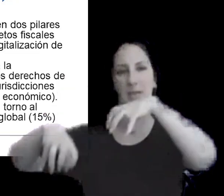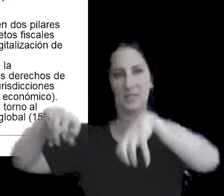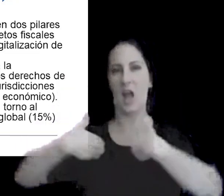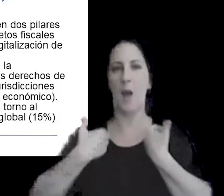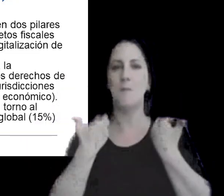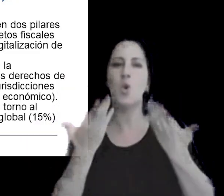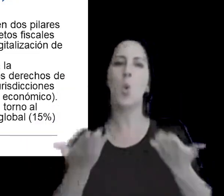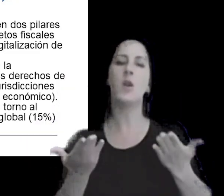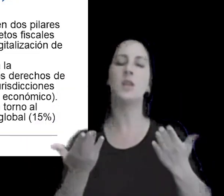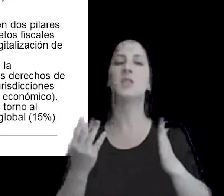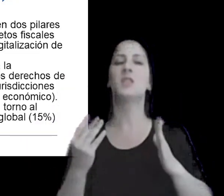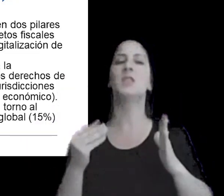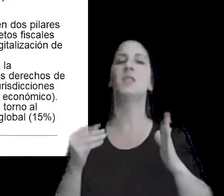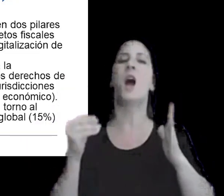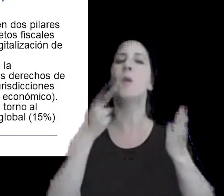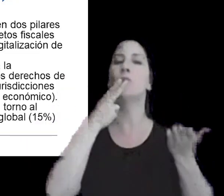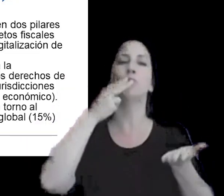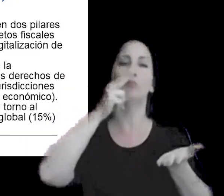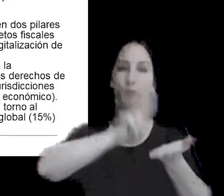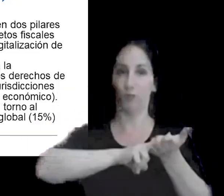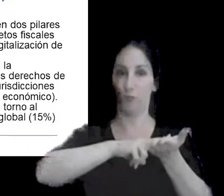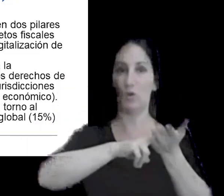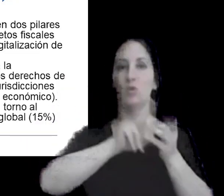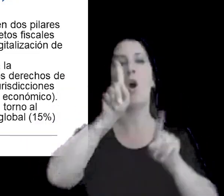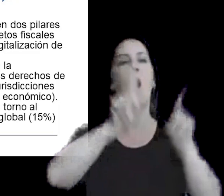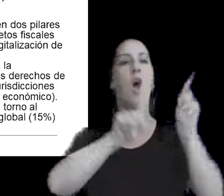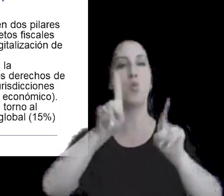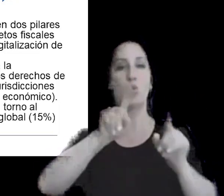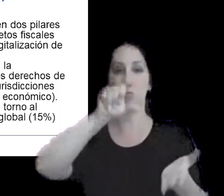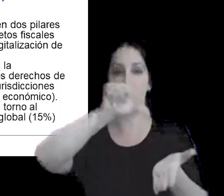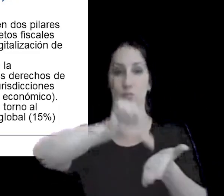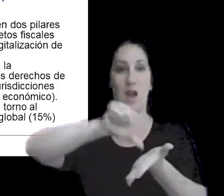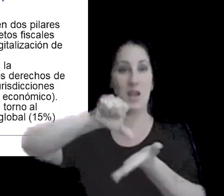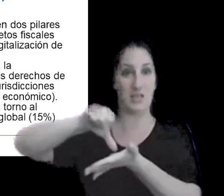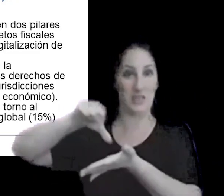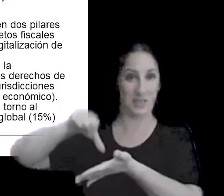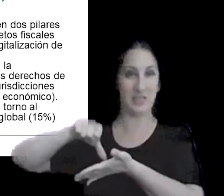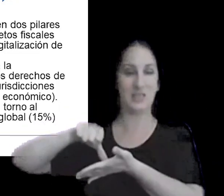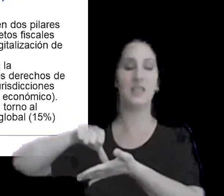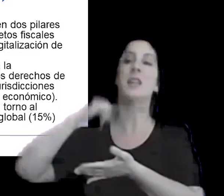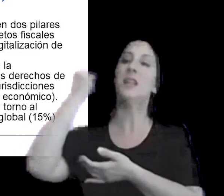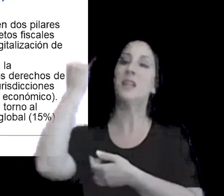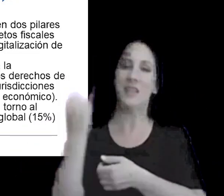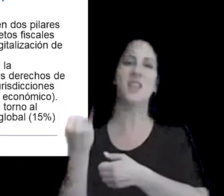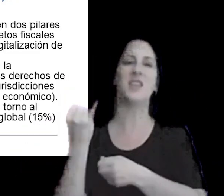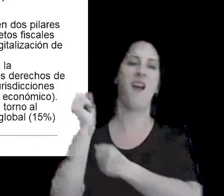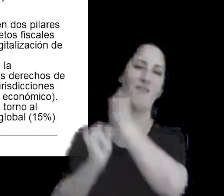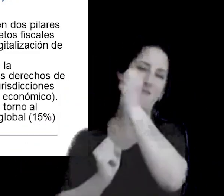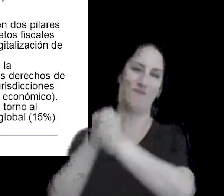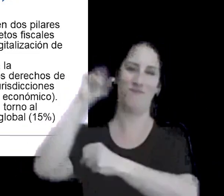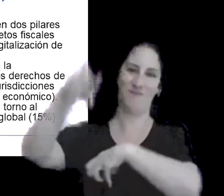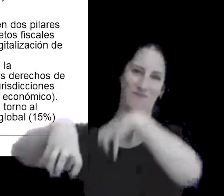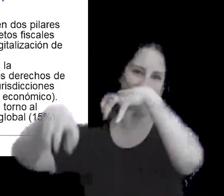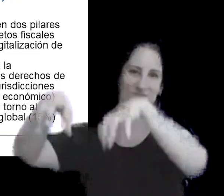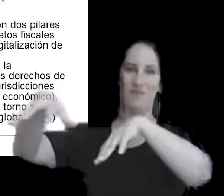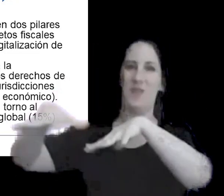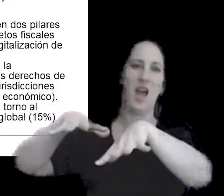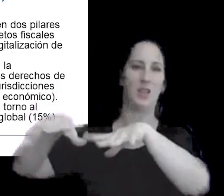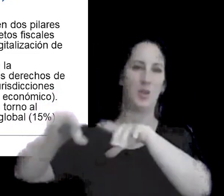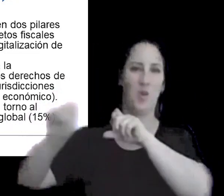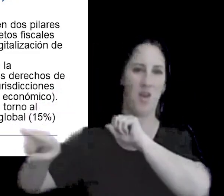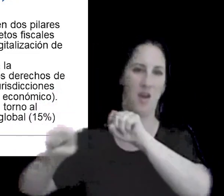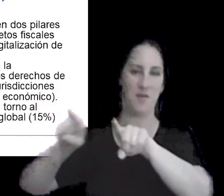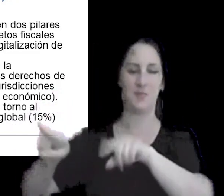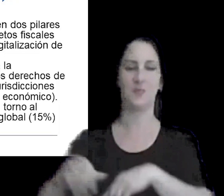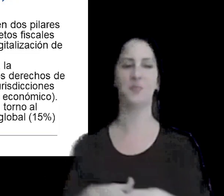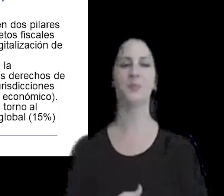ahuecar la base imponible de aquellos países donde realizaban o tenían actividades principales o la